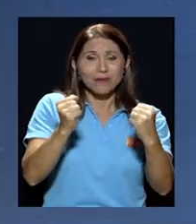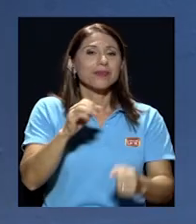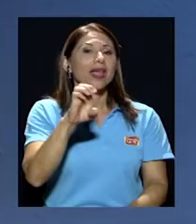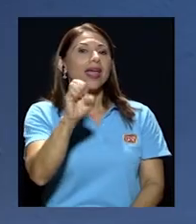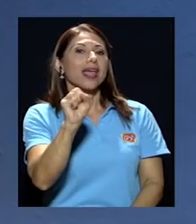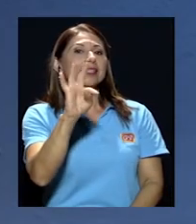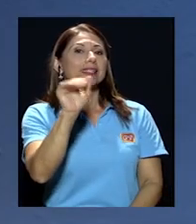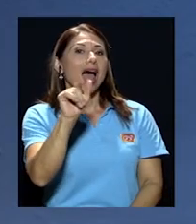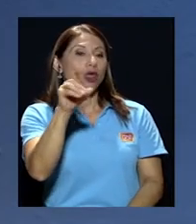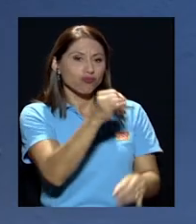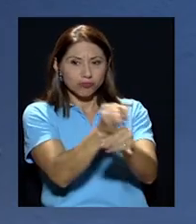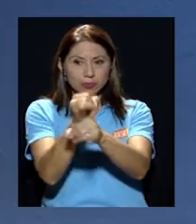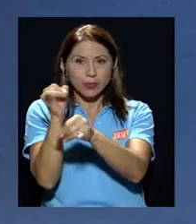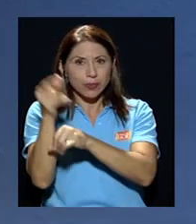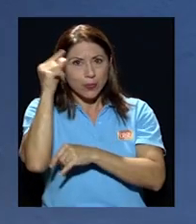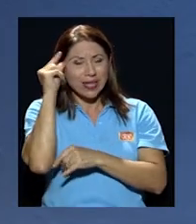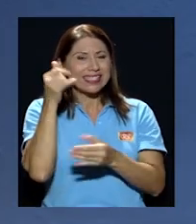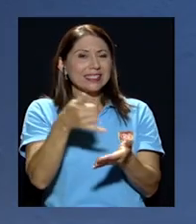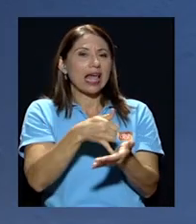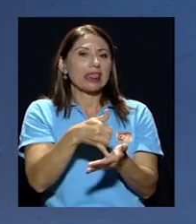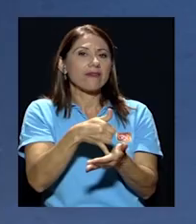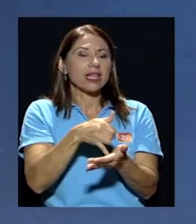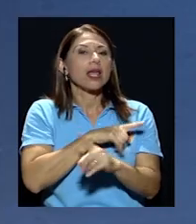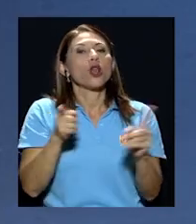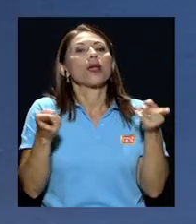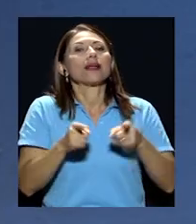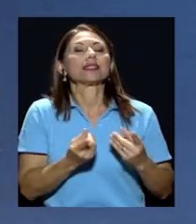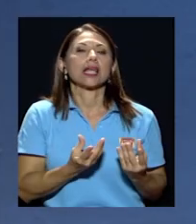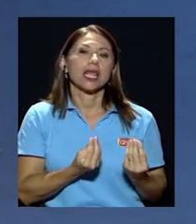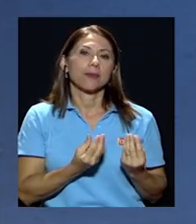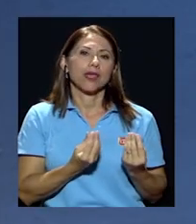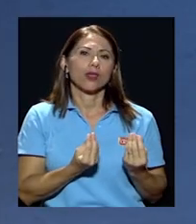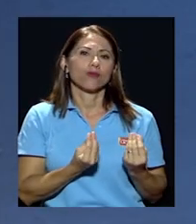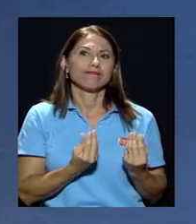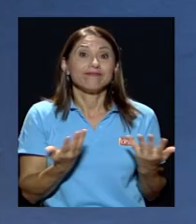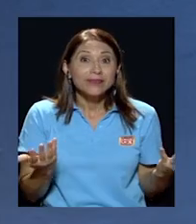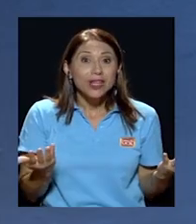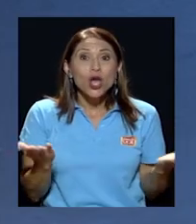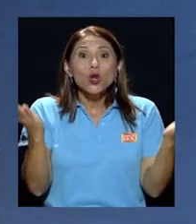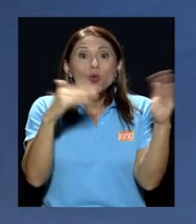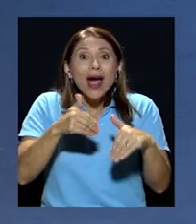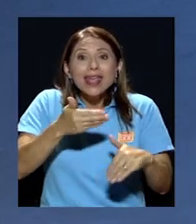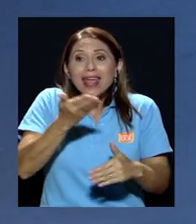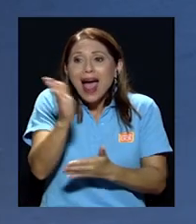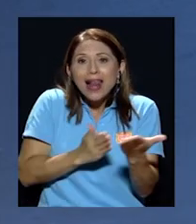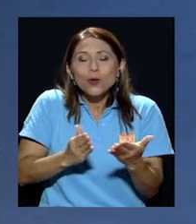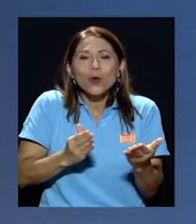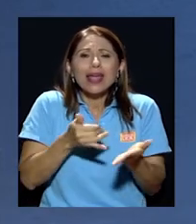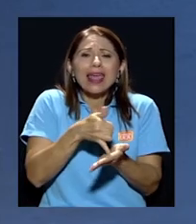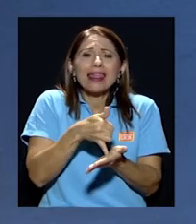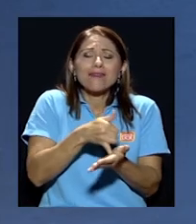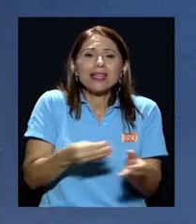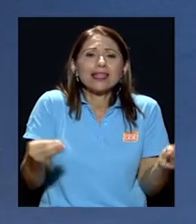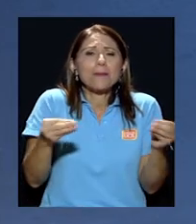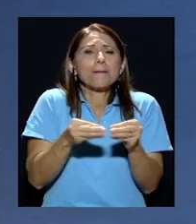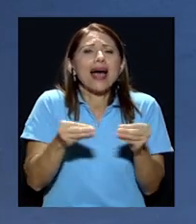es tan débil que lo que pasa es que tiene miedo no hay no hay cosa que debilite más las acciones en la